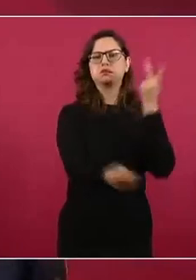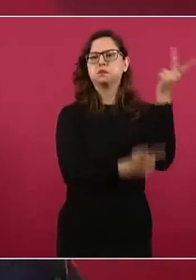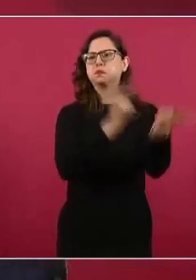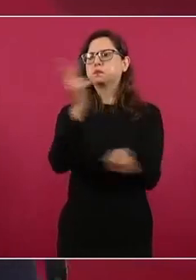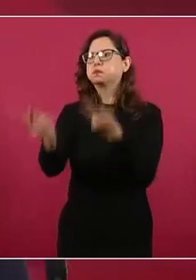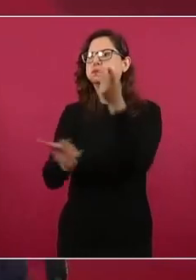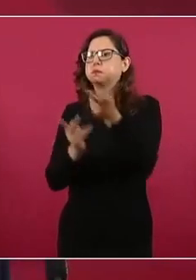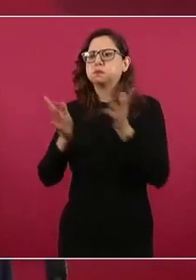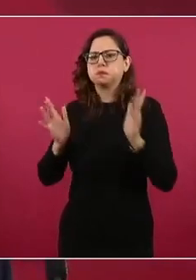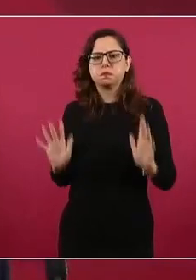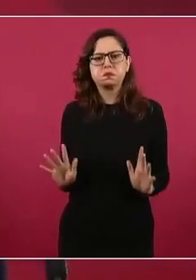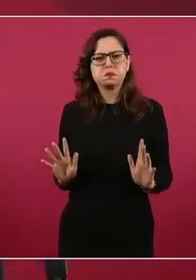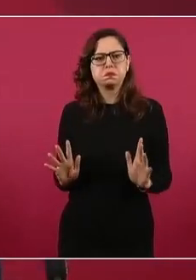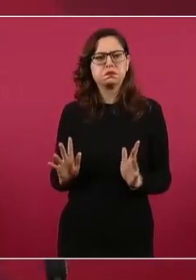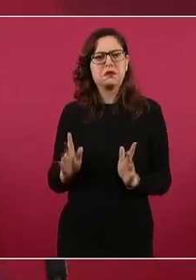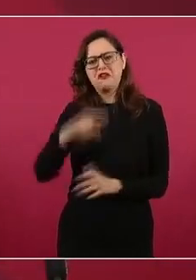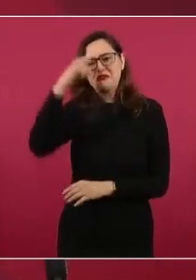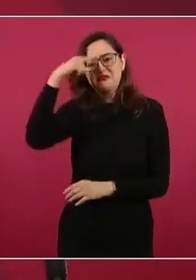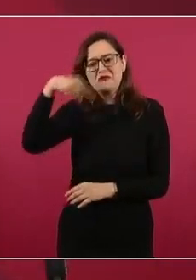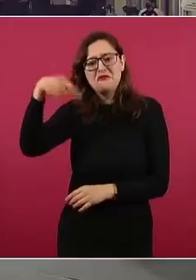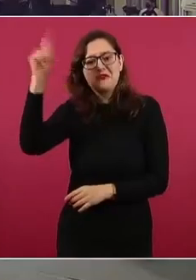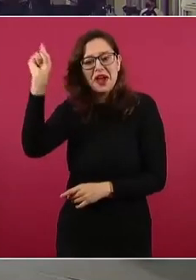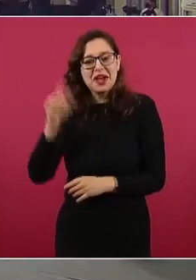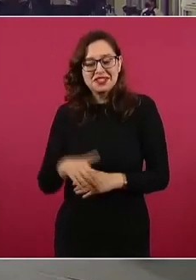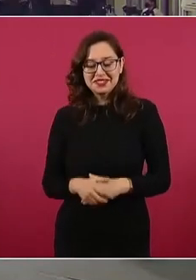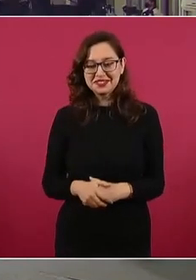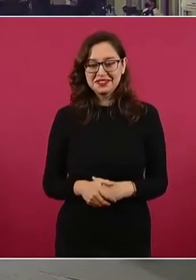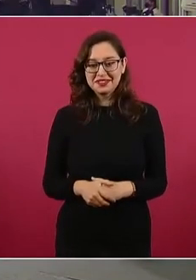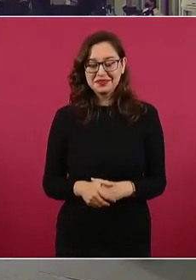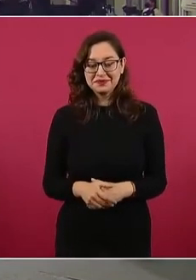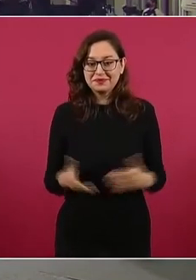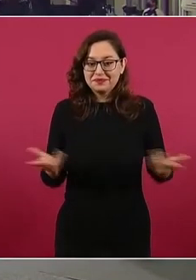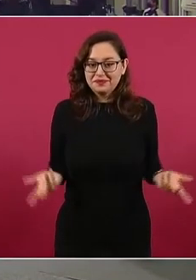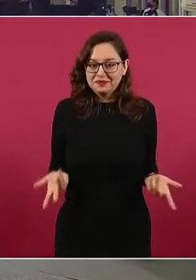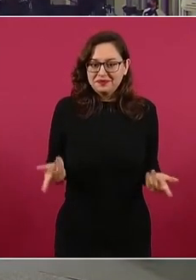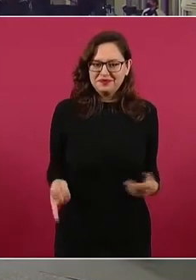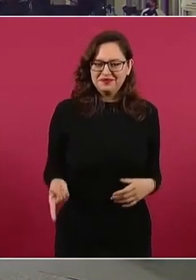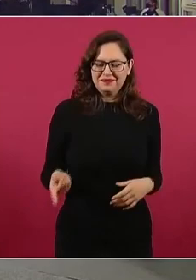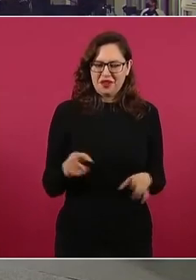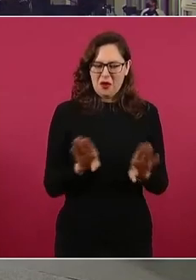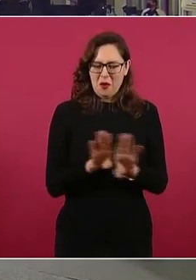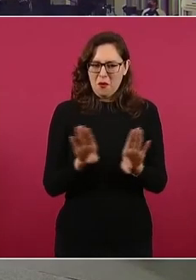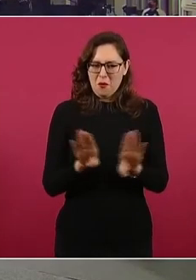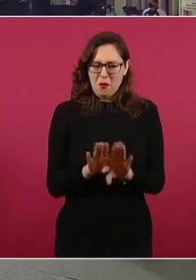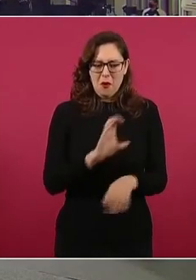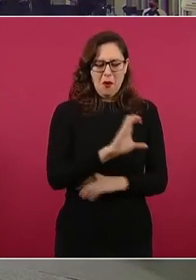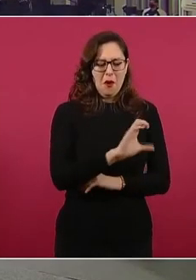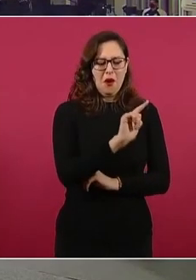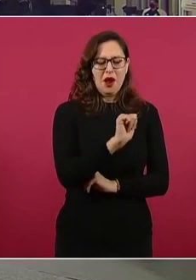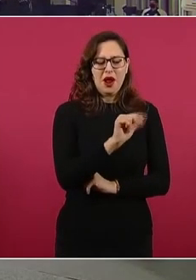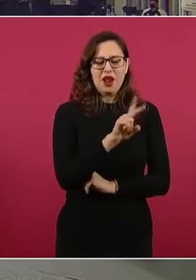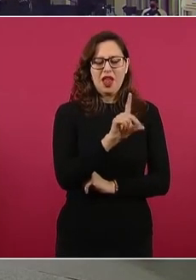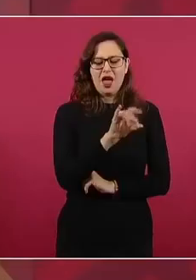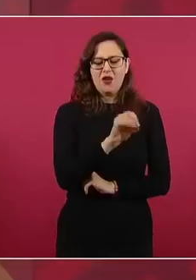Imagínense, militante del PRI que